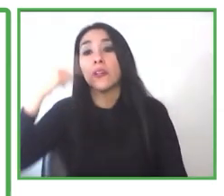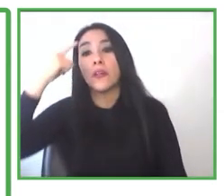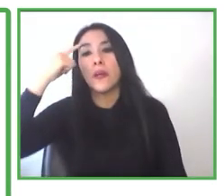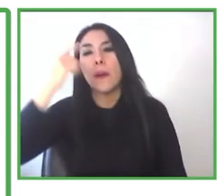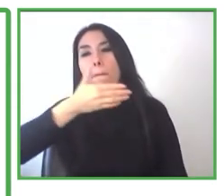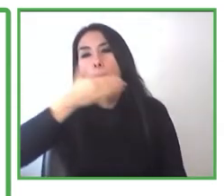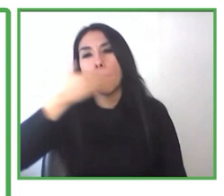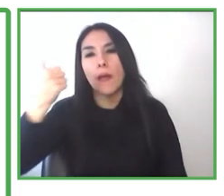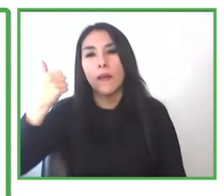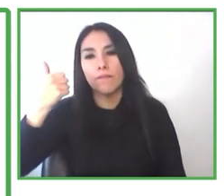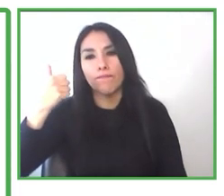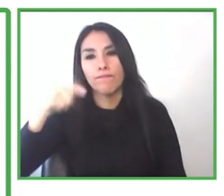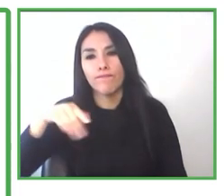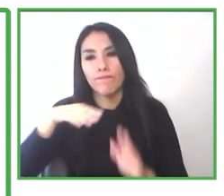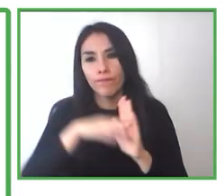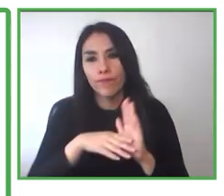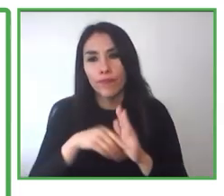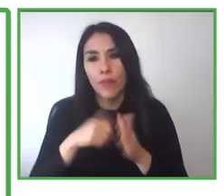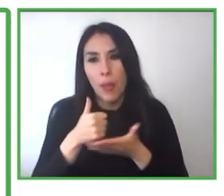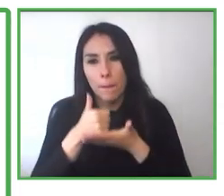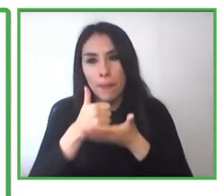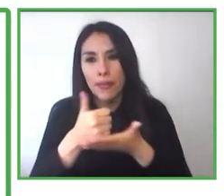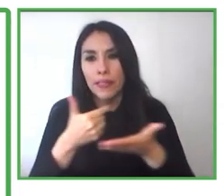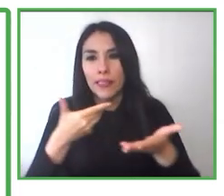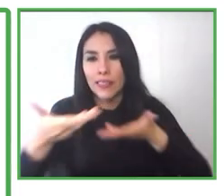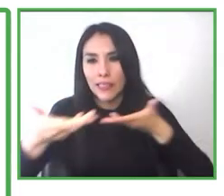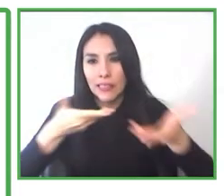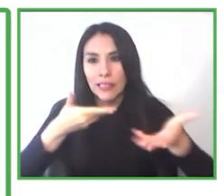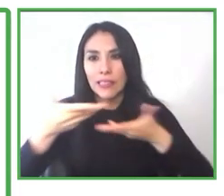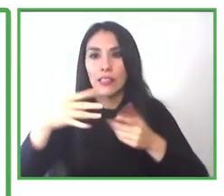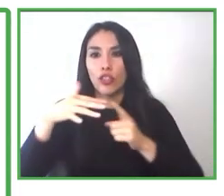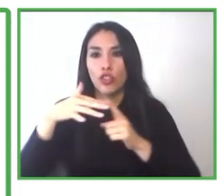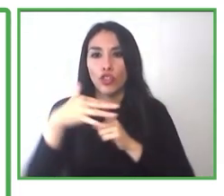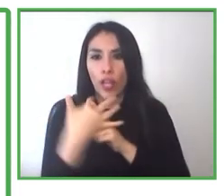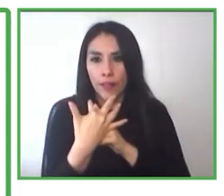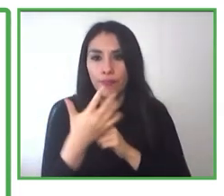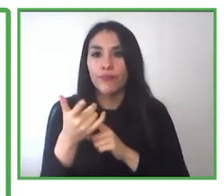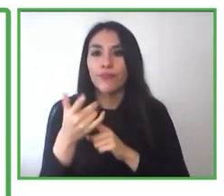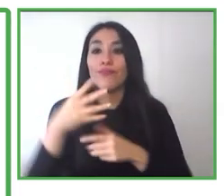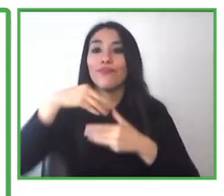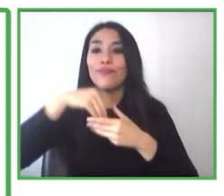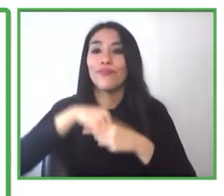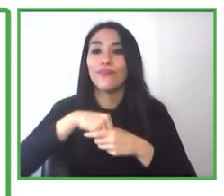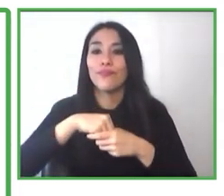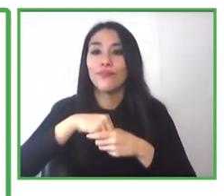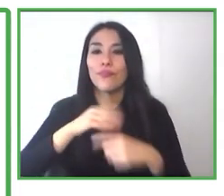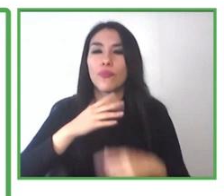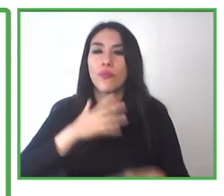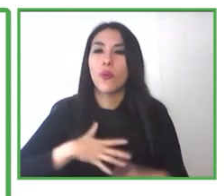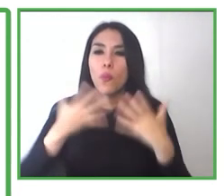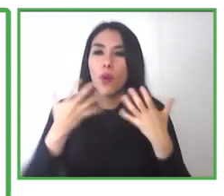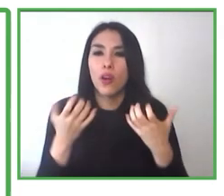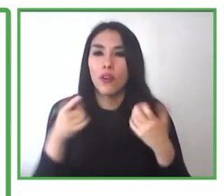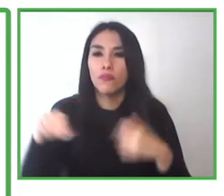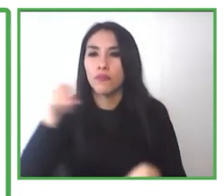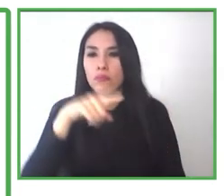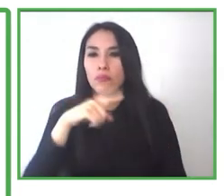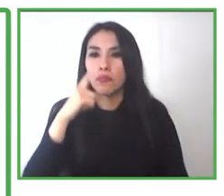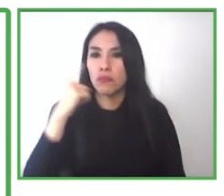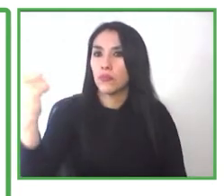de diversidad e inclusión, y queremos que vean al municipio como un aliado en esta construcción,